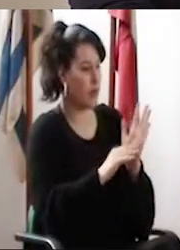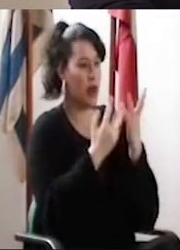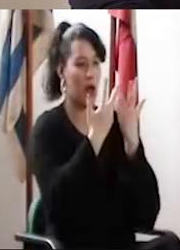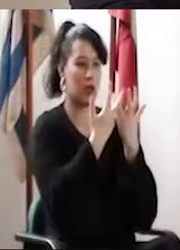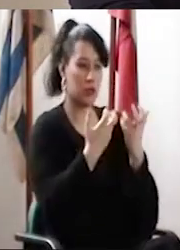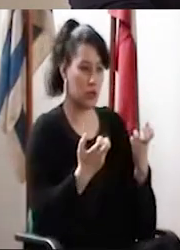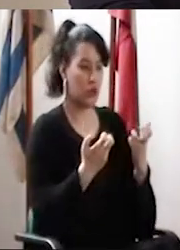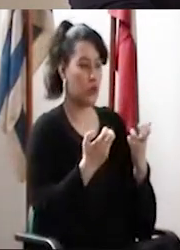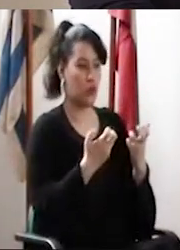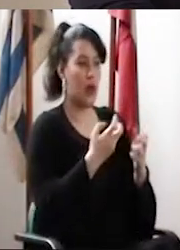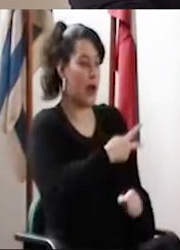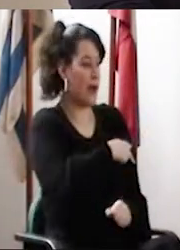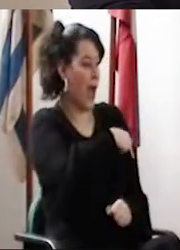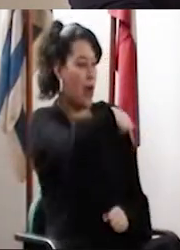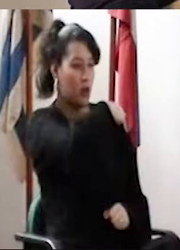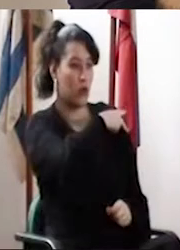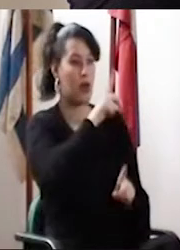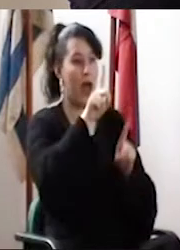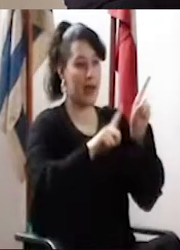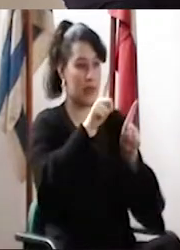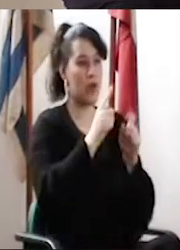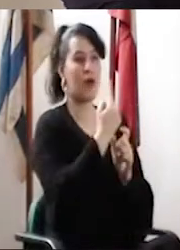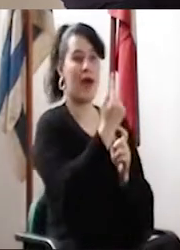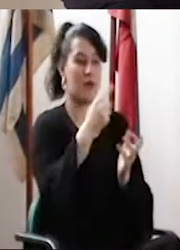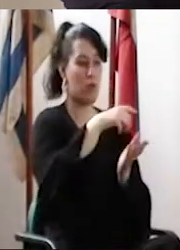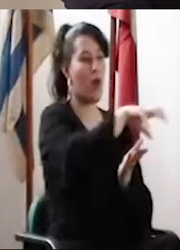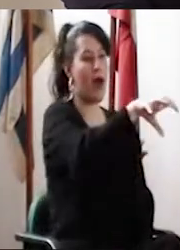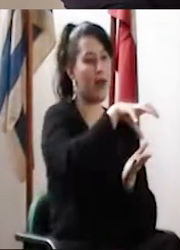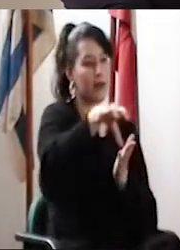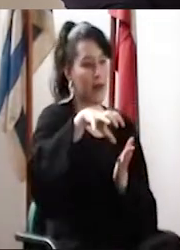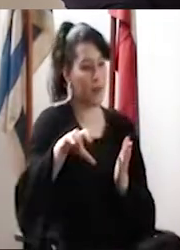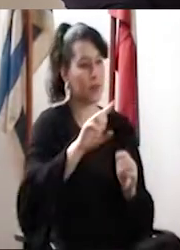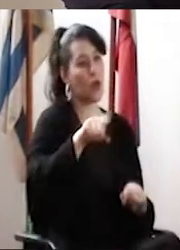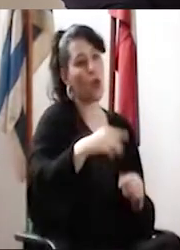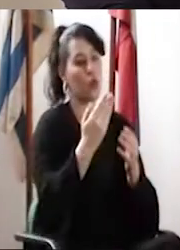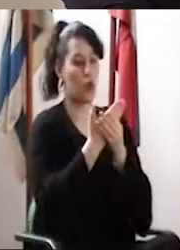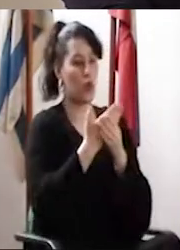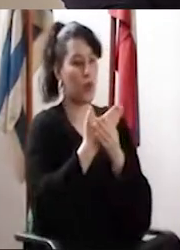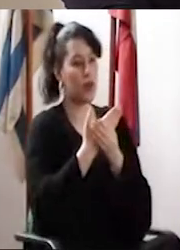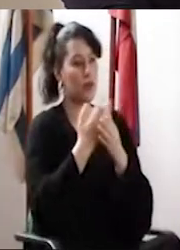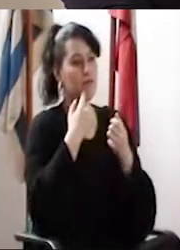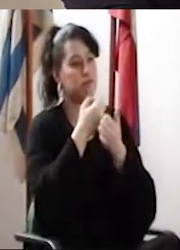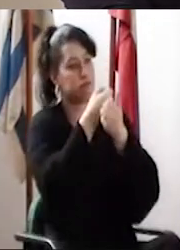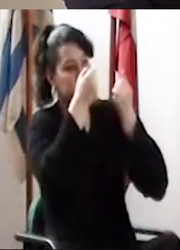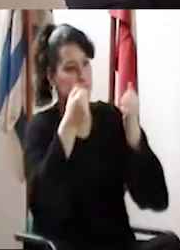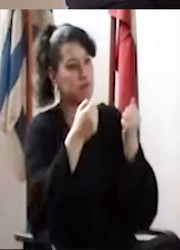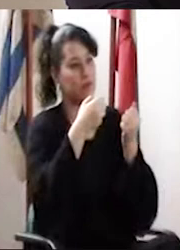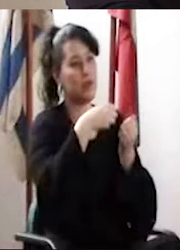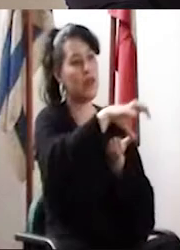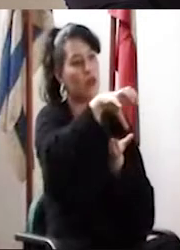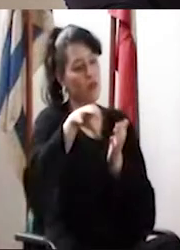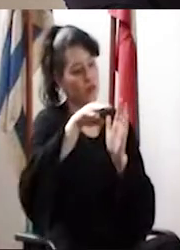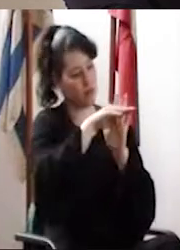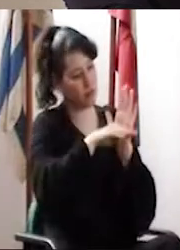para la estructura de cargos académicos de los departamentos, un documento para ampliar la distribución de unidades